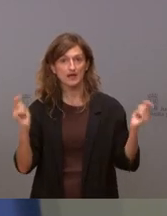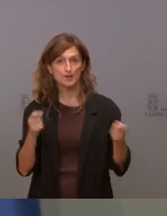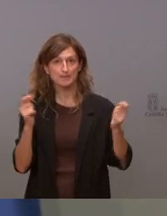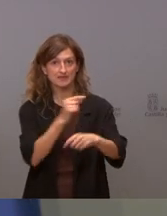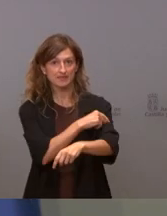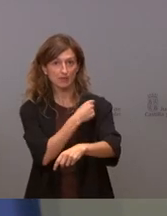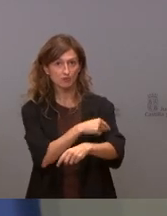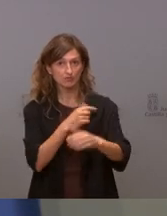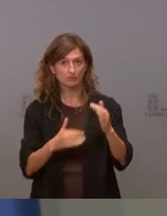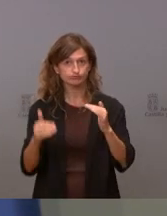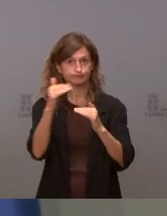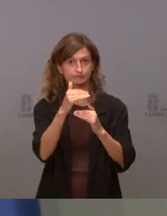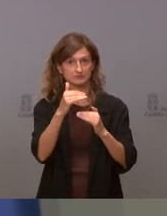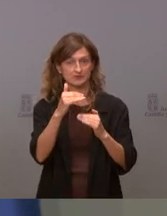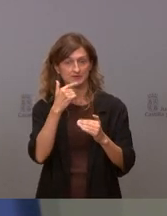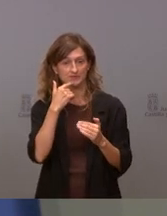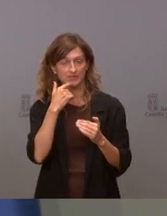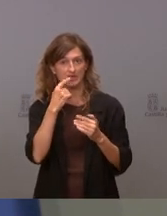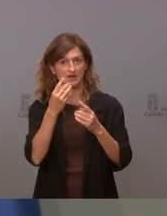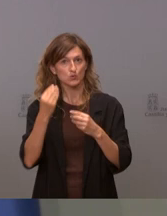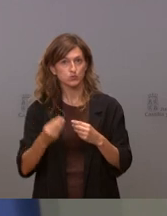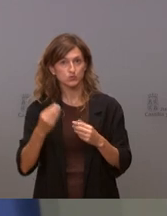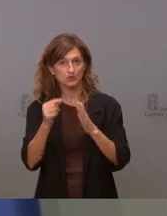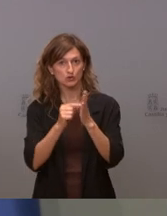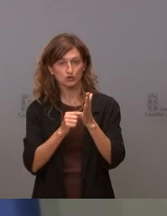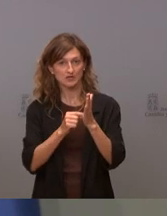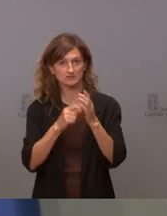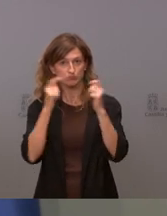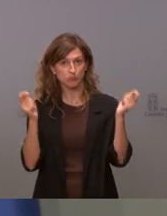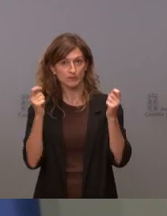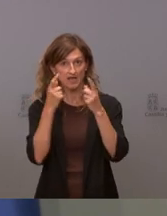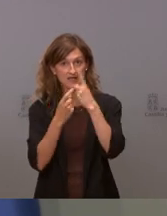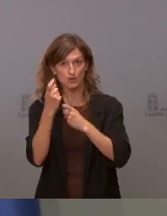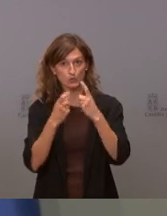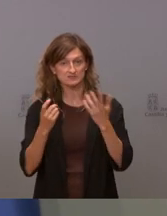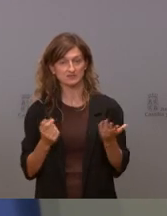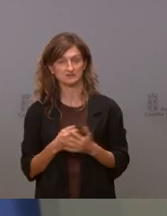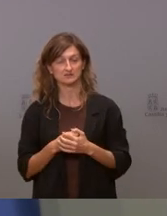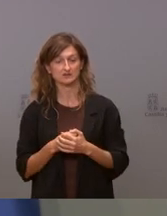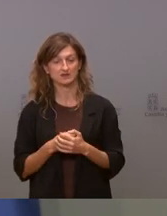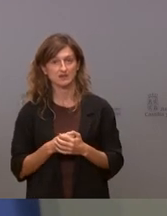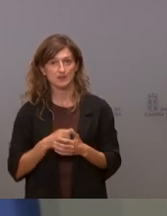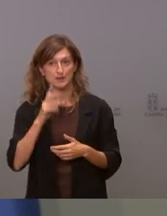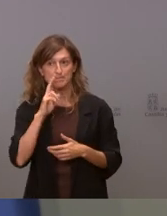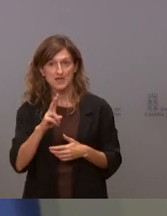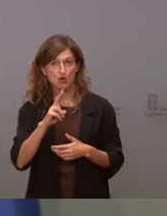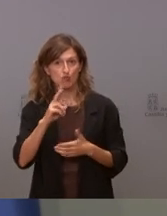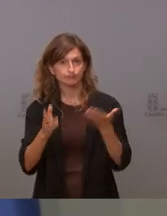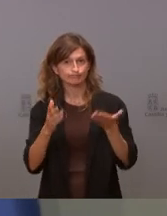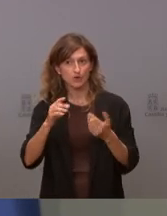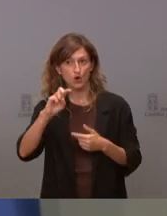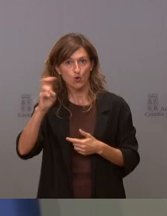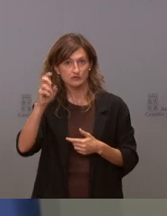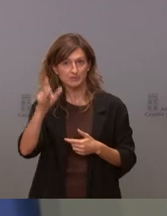vacunación, haya alcanzado un sobresaliente en encuestas públicas. Es decirle que es difícil encontrar una persona